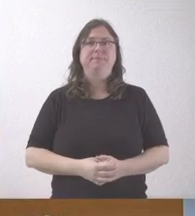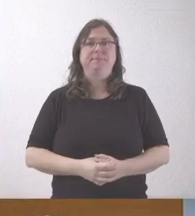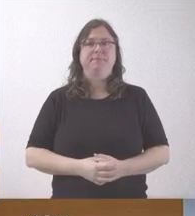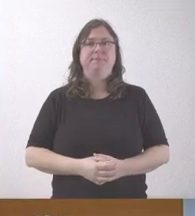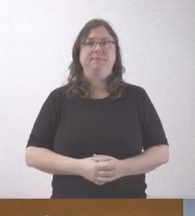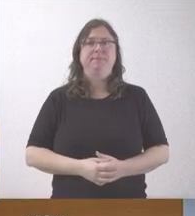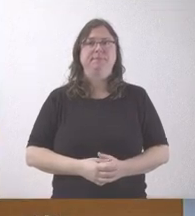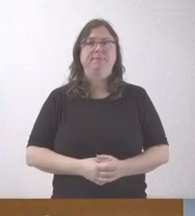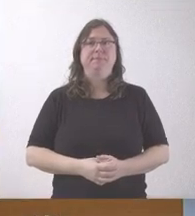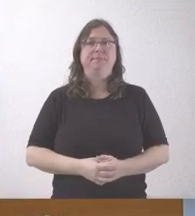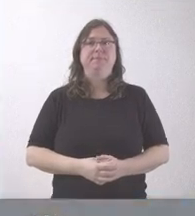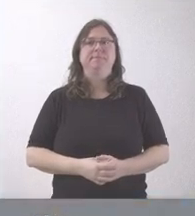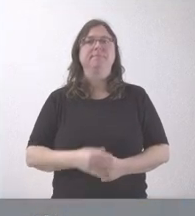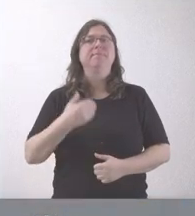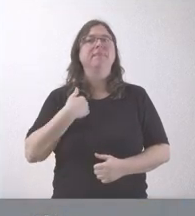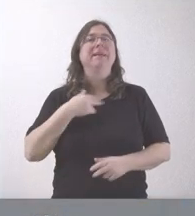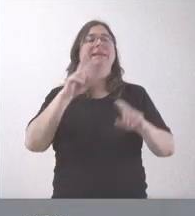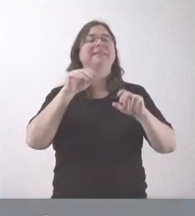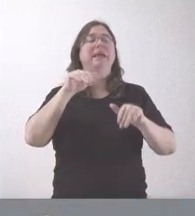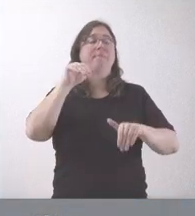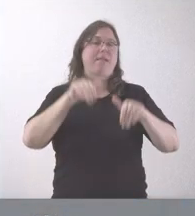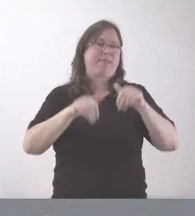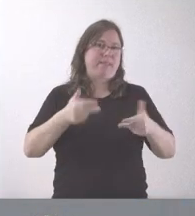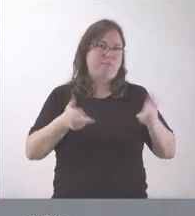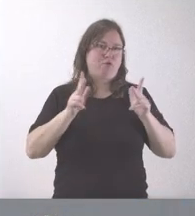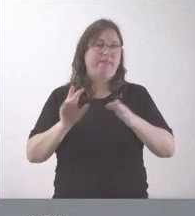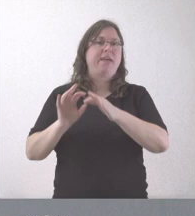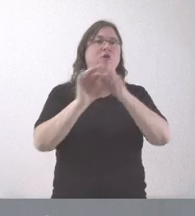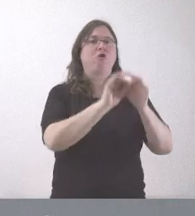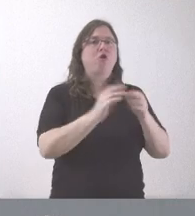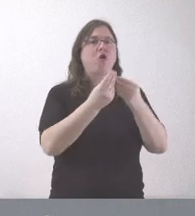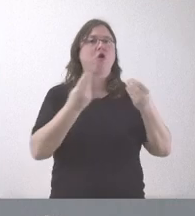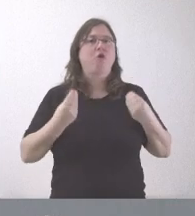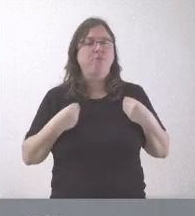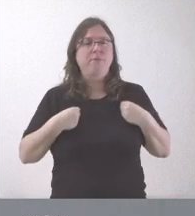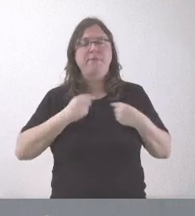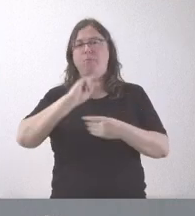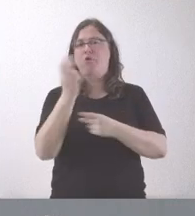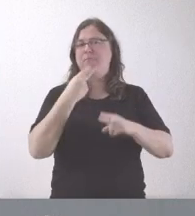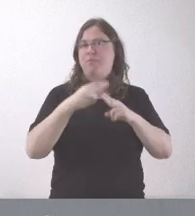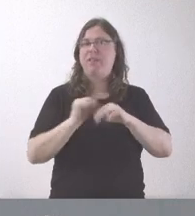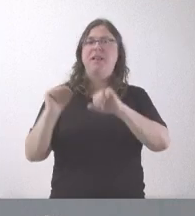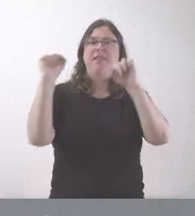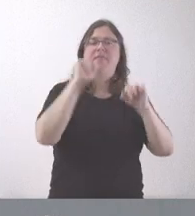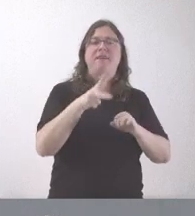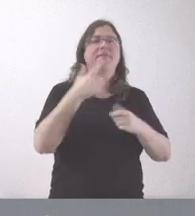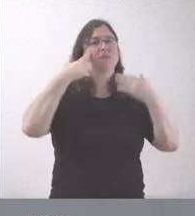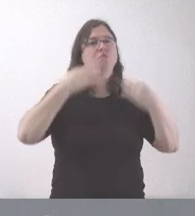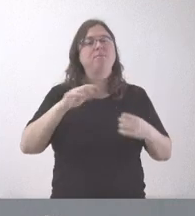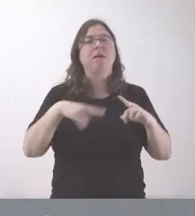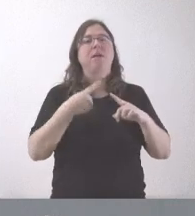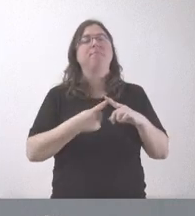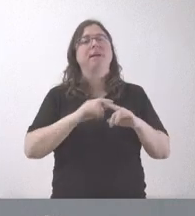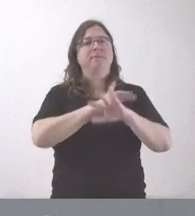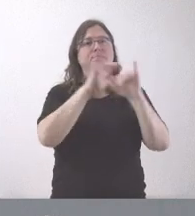Y que creo que hace referencia a los valores democráticos de concordia, convivencia, pluralismo político, defensa de los derechos humanos, cultura de la paz e igualdad de hombres y